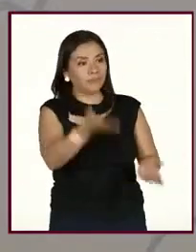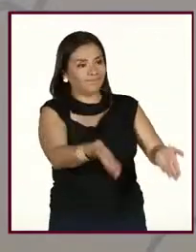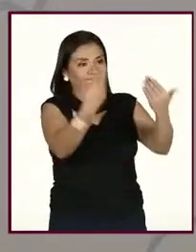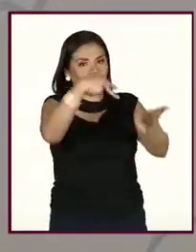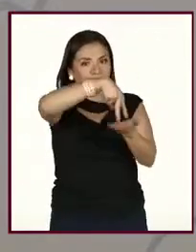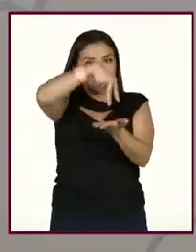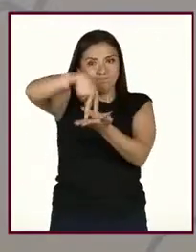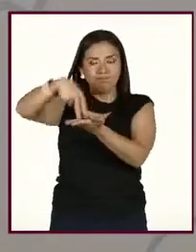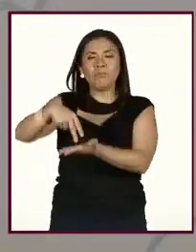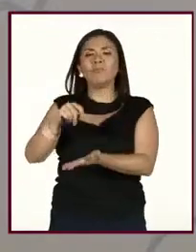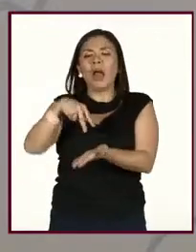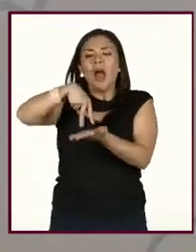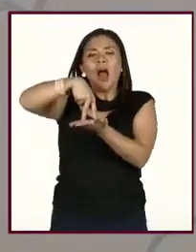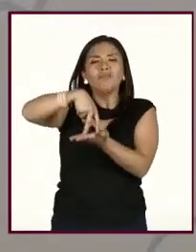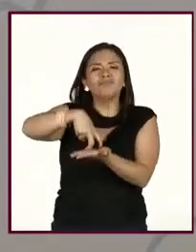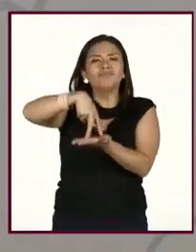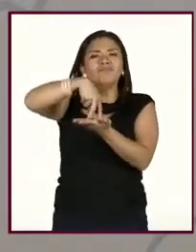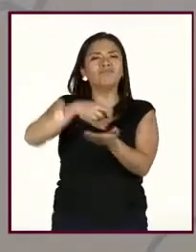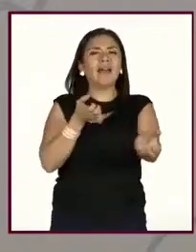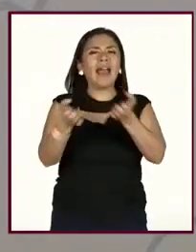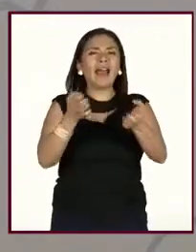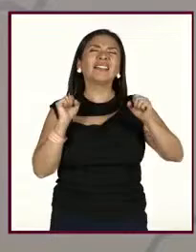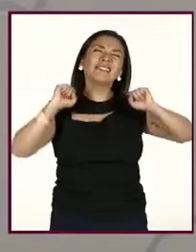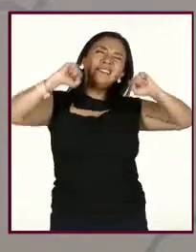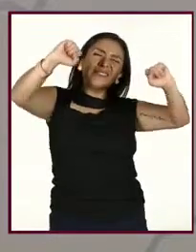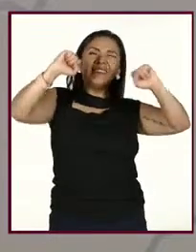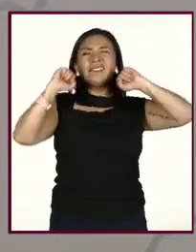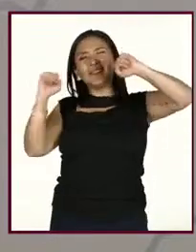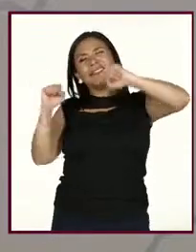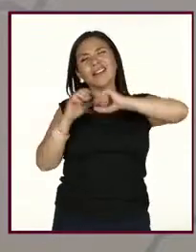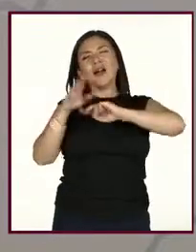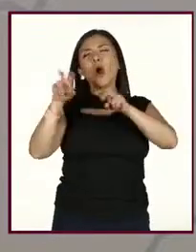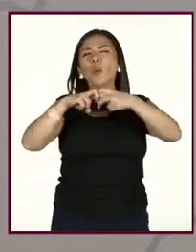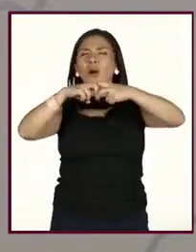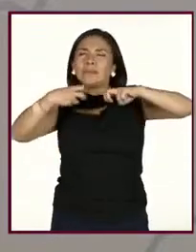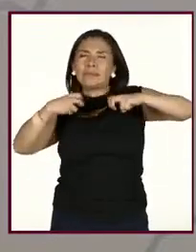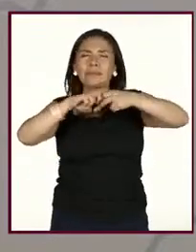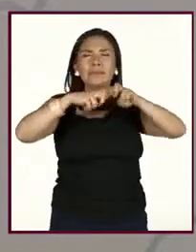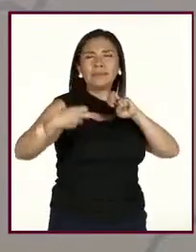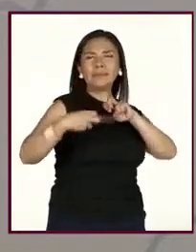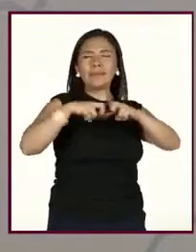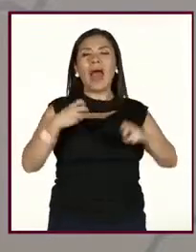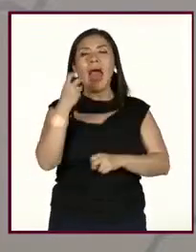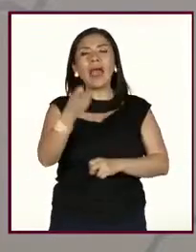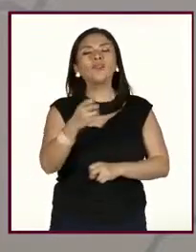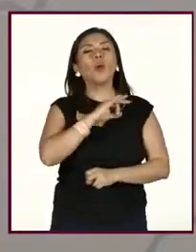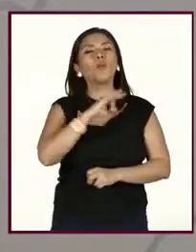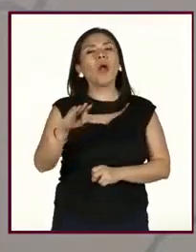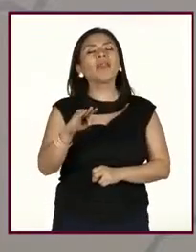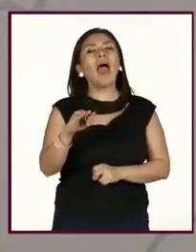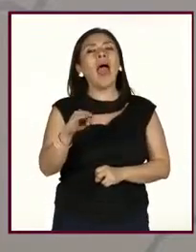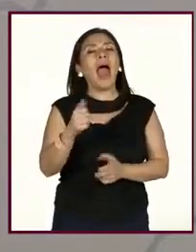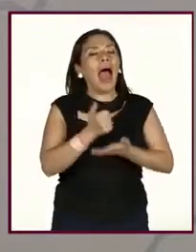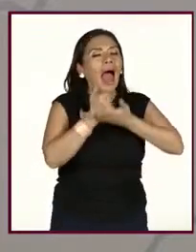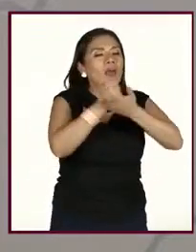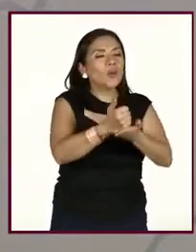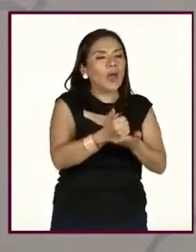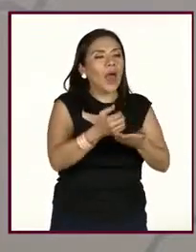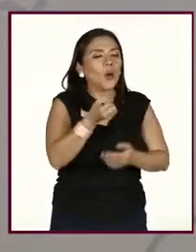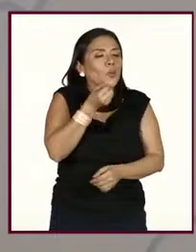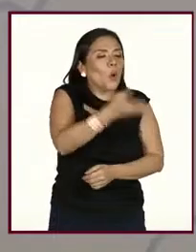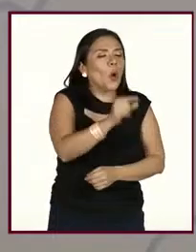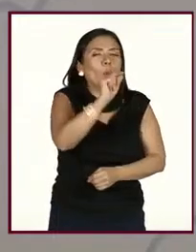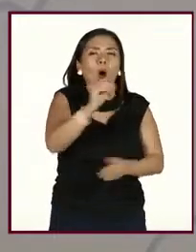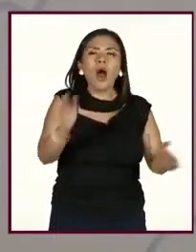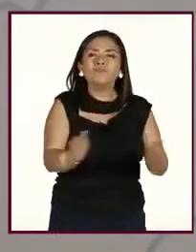hagan, no sé, unas sentadillas, se estiren. De esta forma, pues, estamos fomentando el